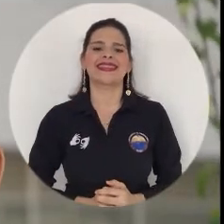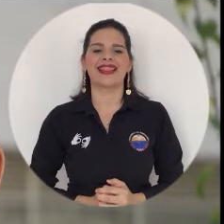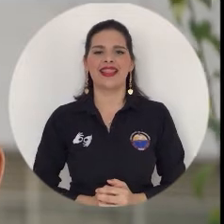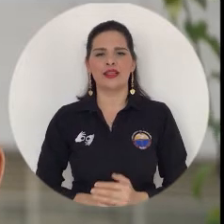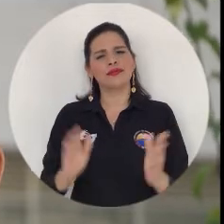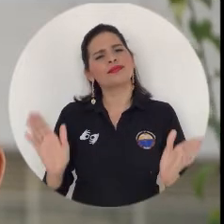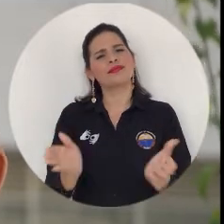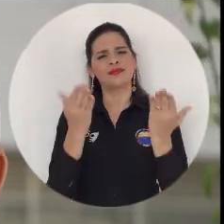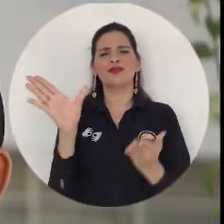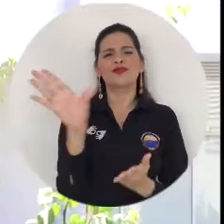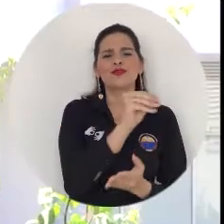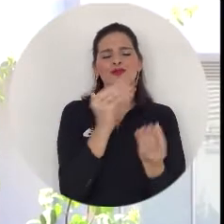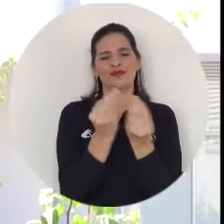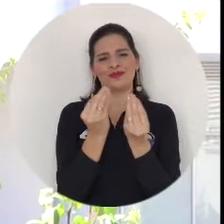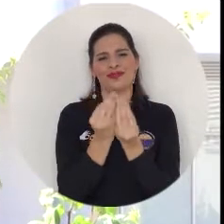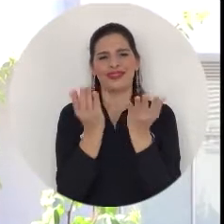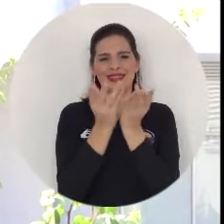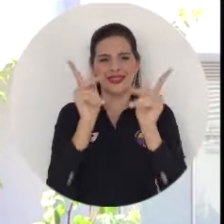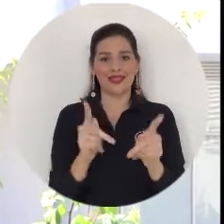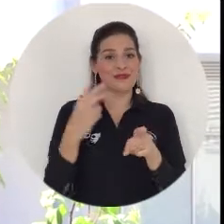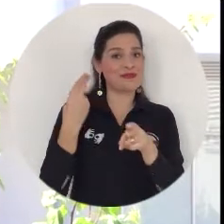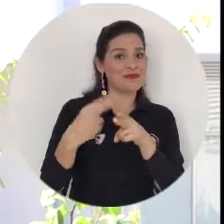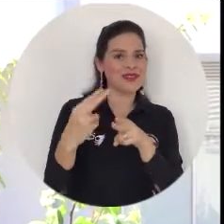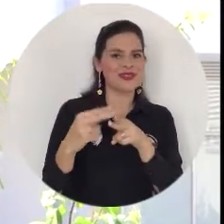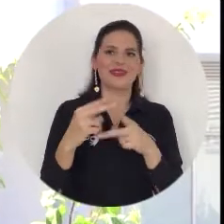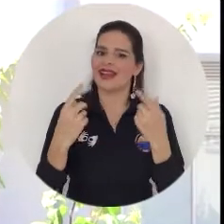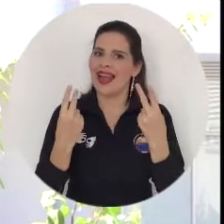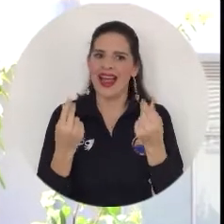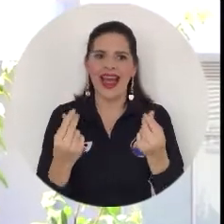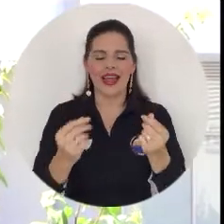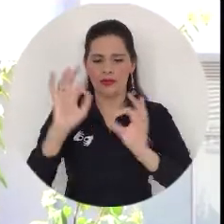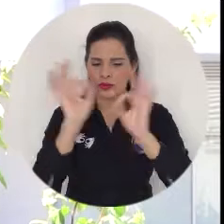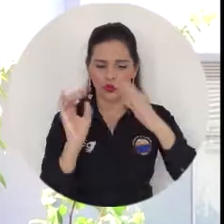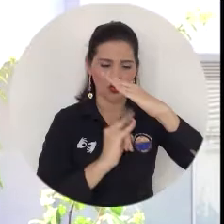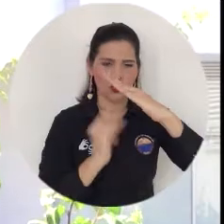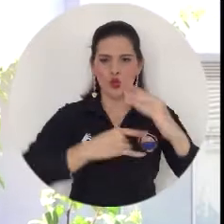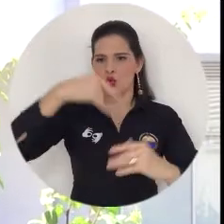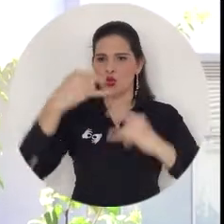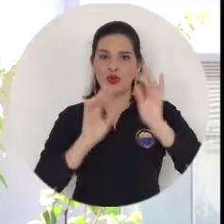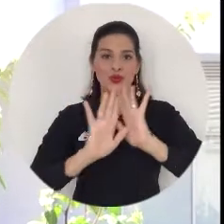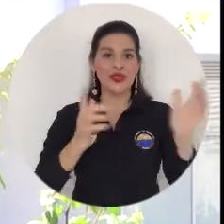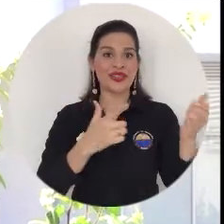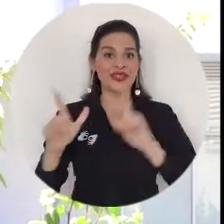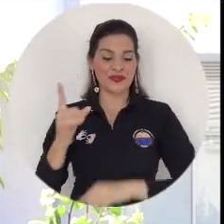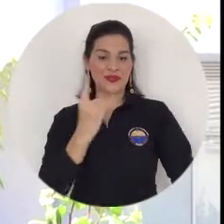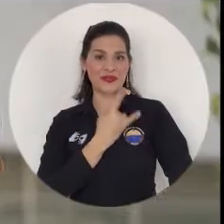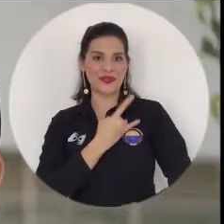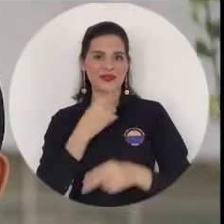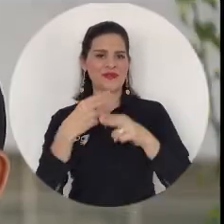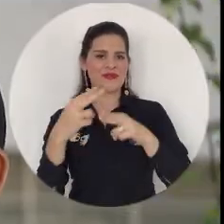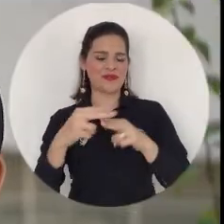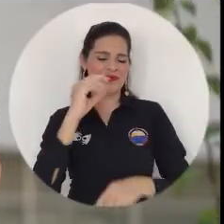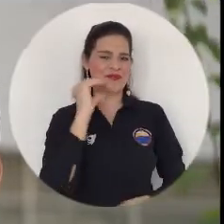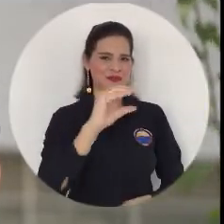mis compañeros estudiantes, para que prontamente agilicen todo el proceso de los Fonges y así la universidad inicie todo el proceso